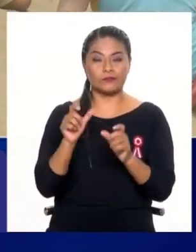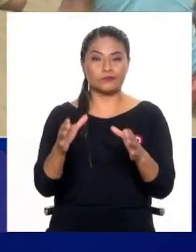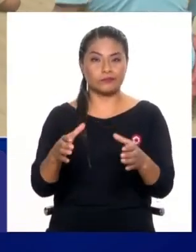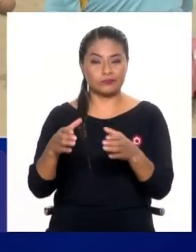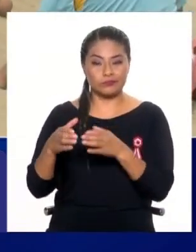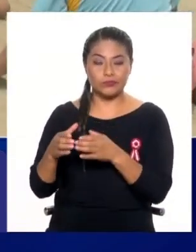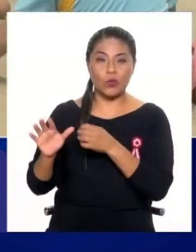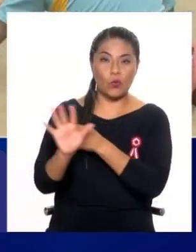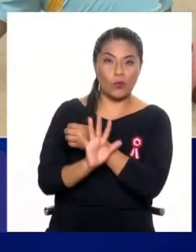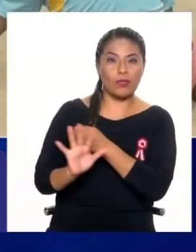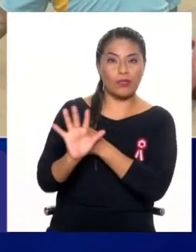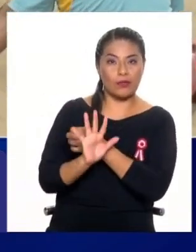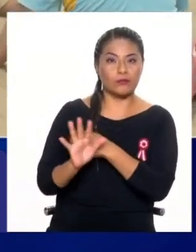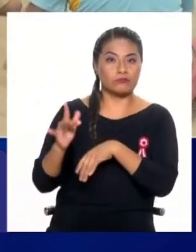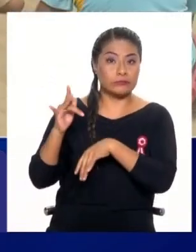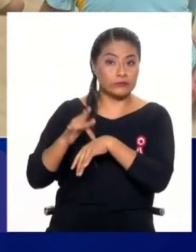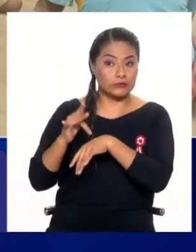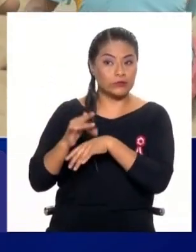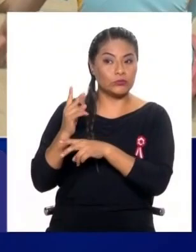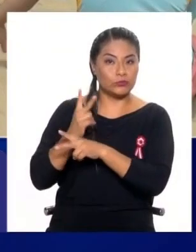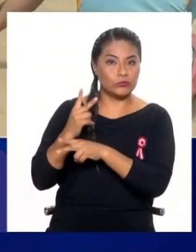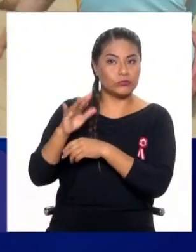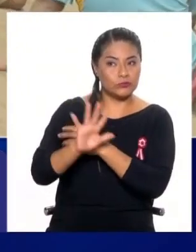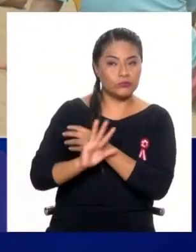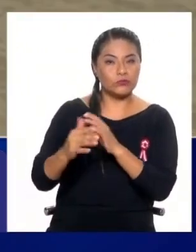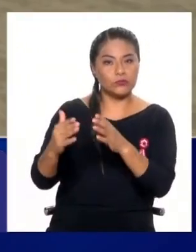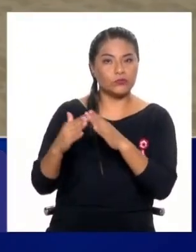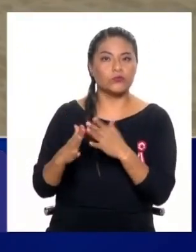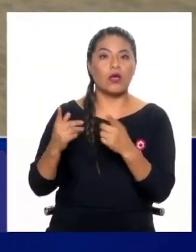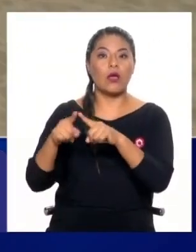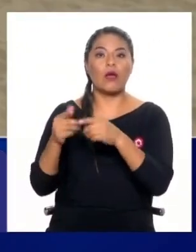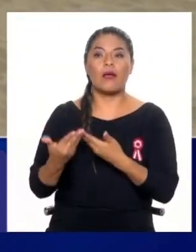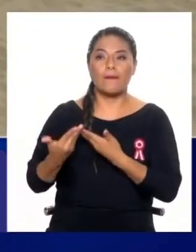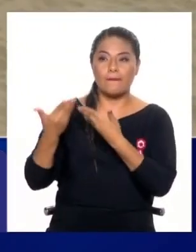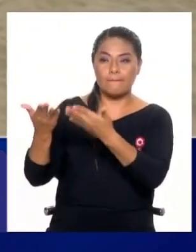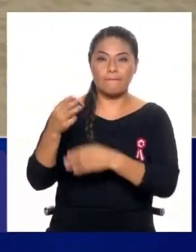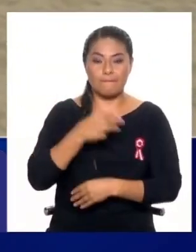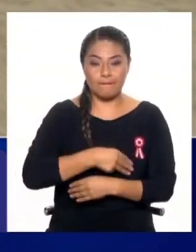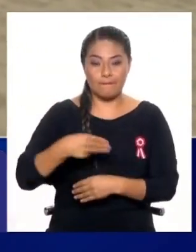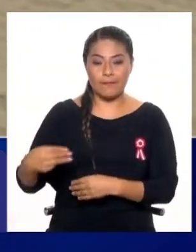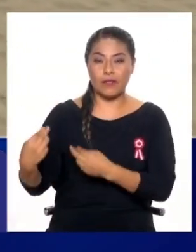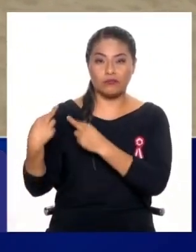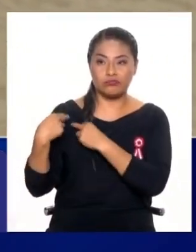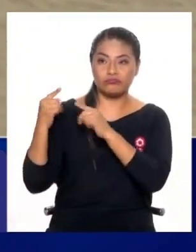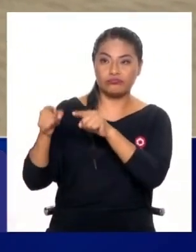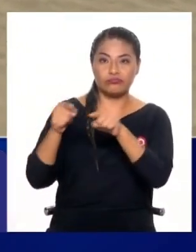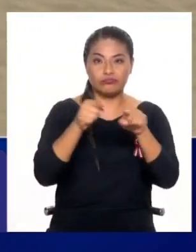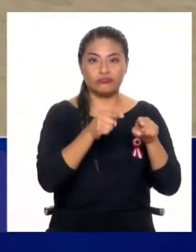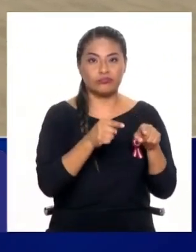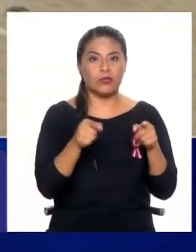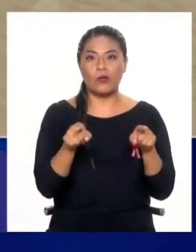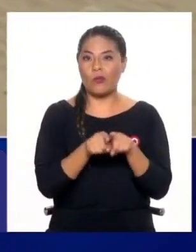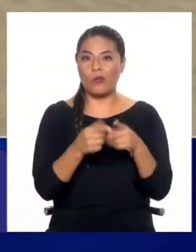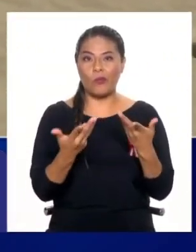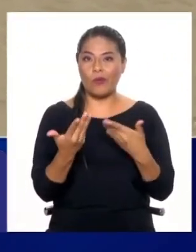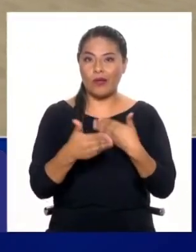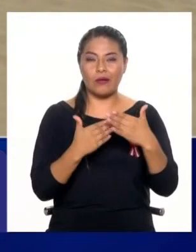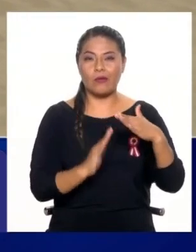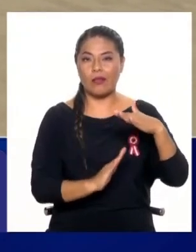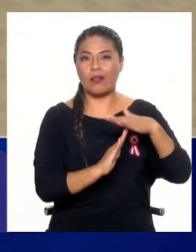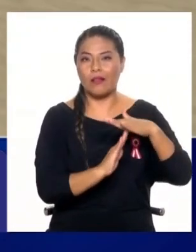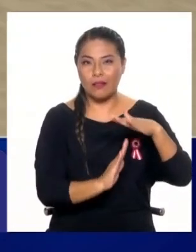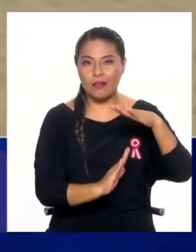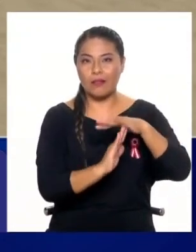orientar a estos diferentes gobiernos para que hagan las cosas como corresponde, la realidad es que no les dejamos crecer tampoco.